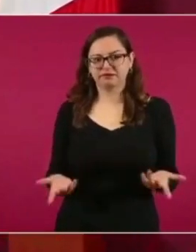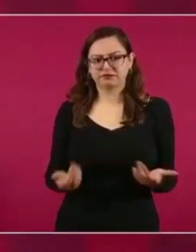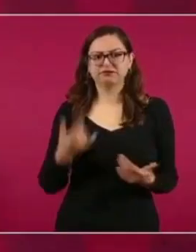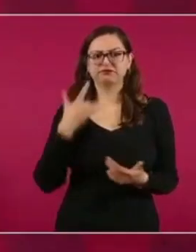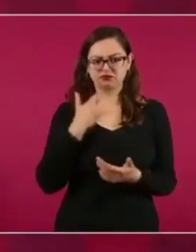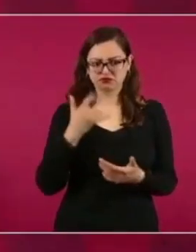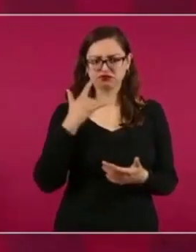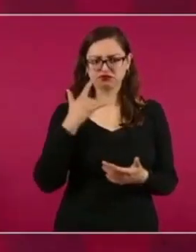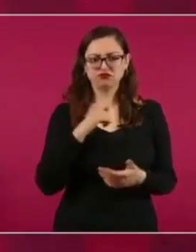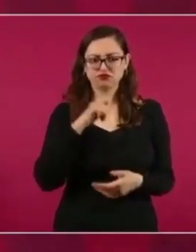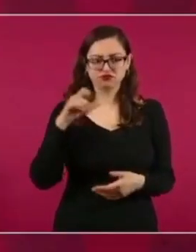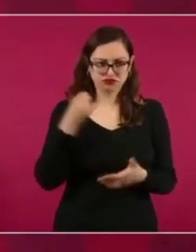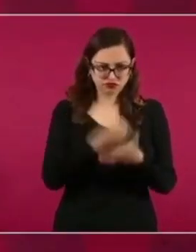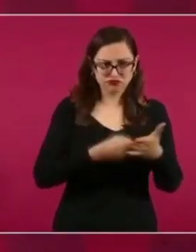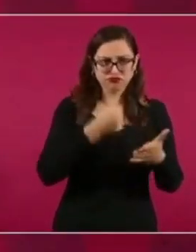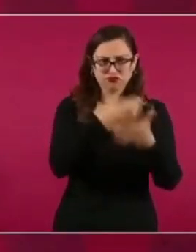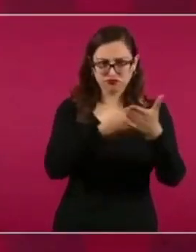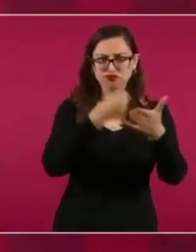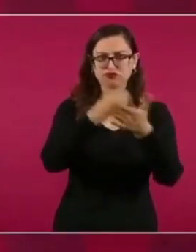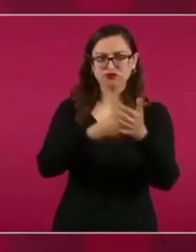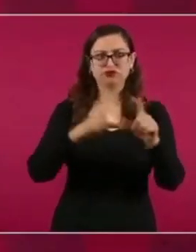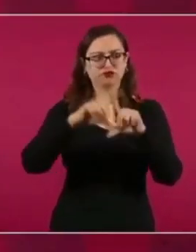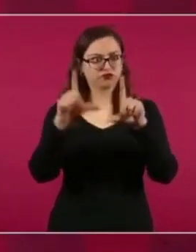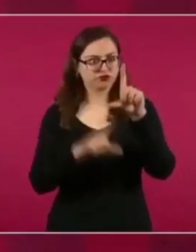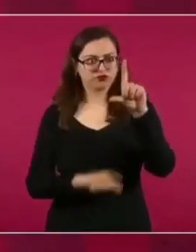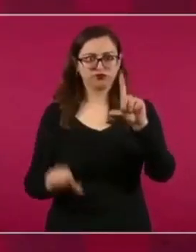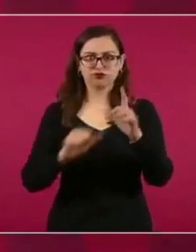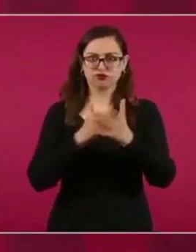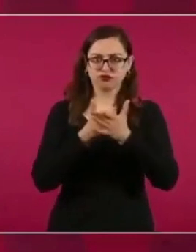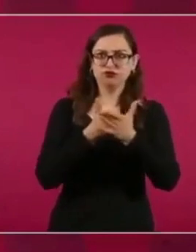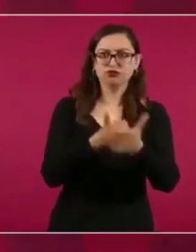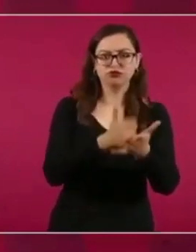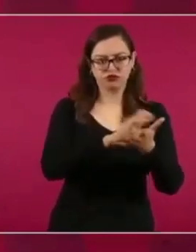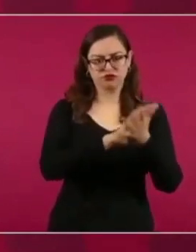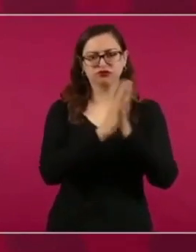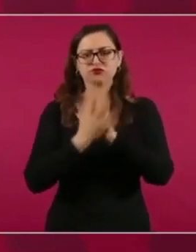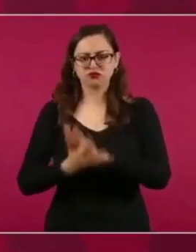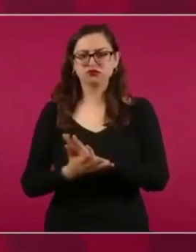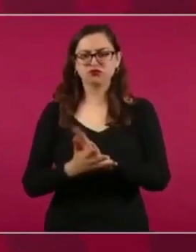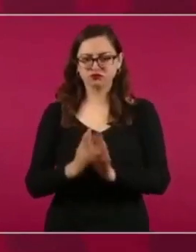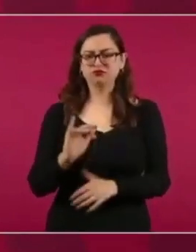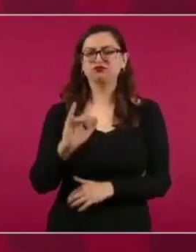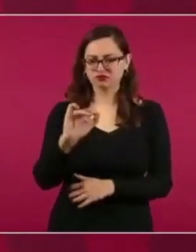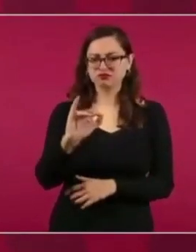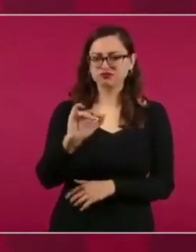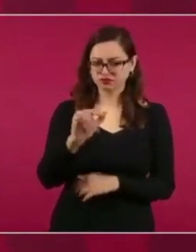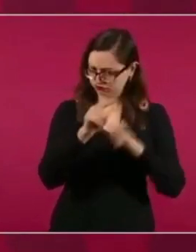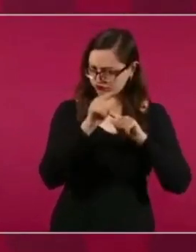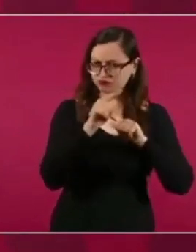lucha por la transformación del país y